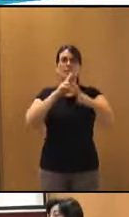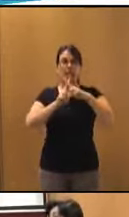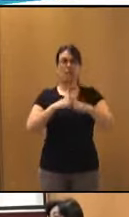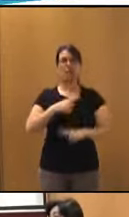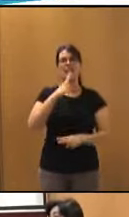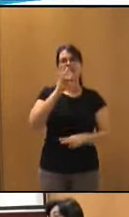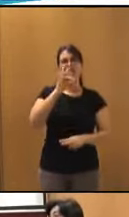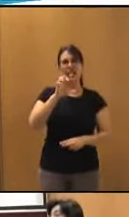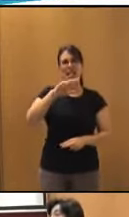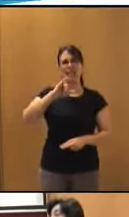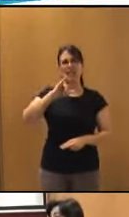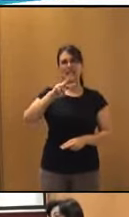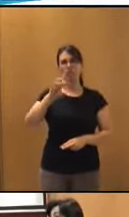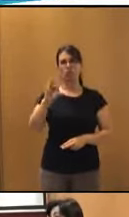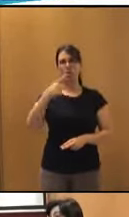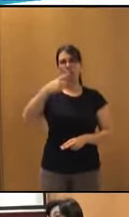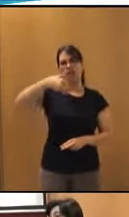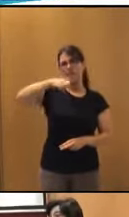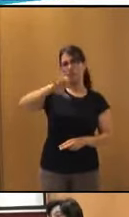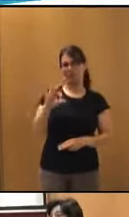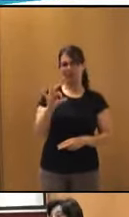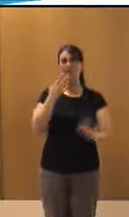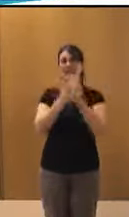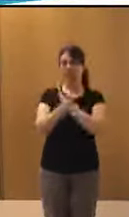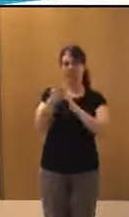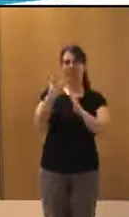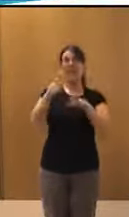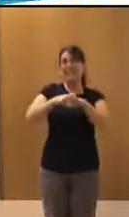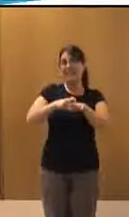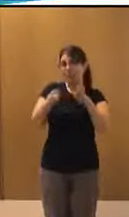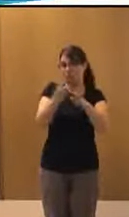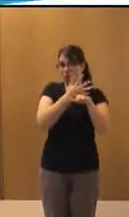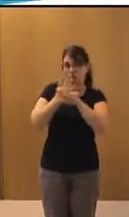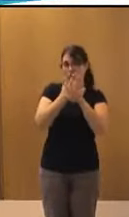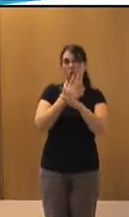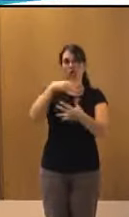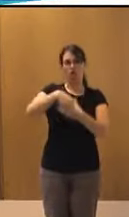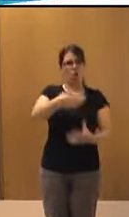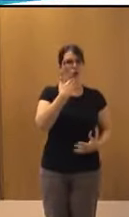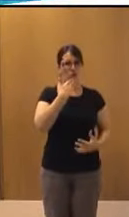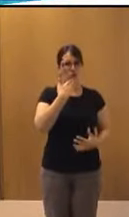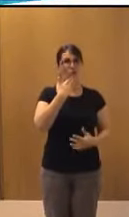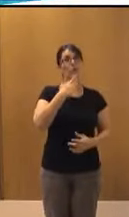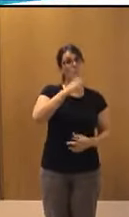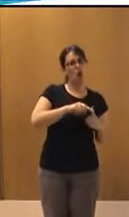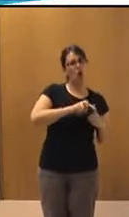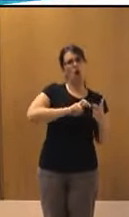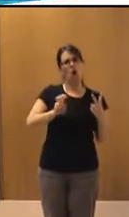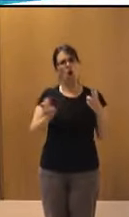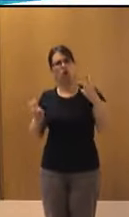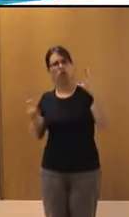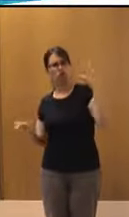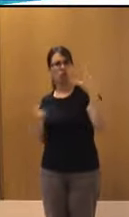juegos que no solamente tienen esta vertiente de aplicación dentro del ocio, sino que se van a ver muchas más ventajas